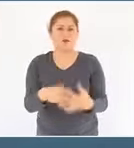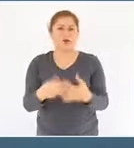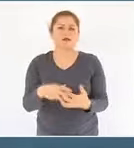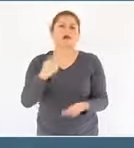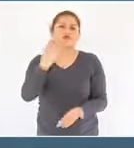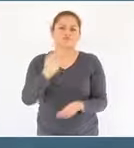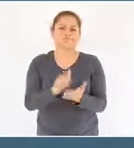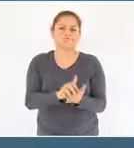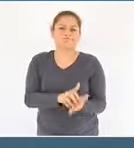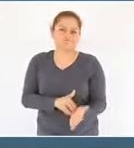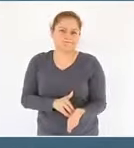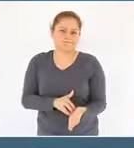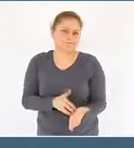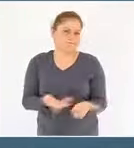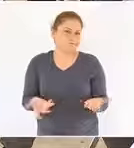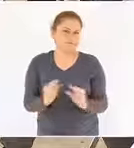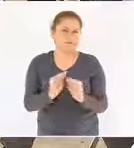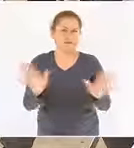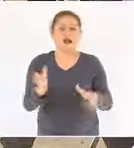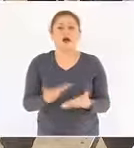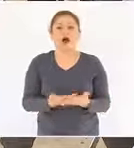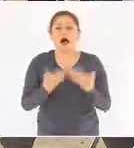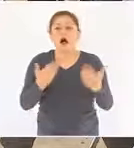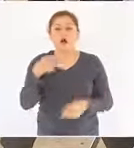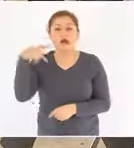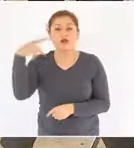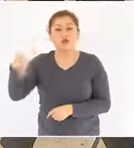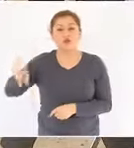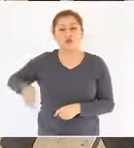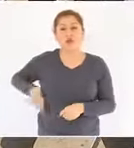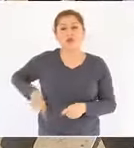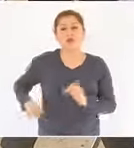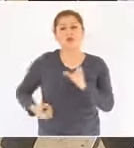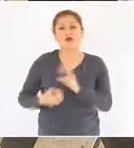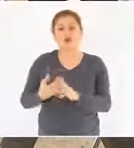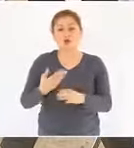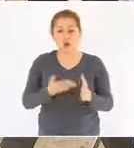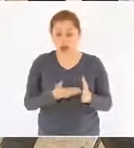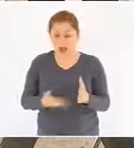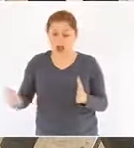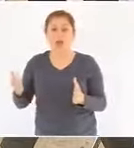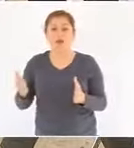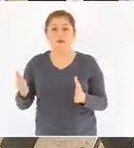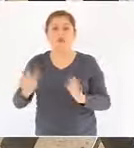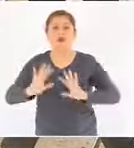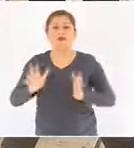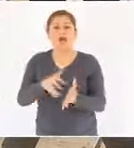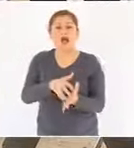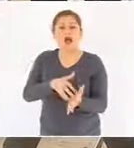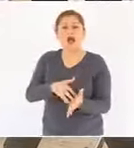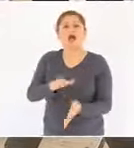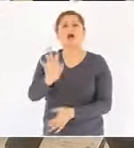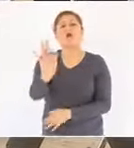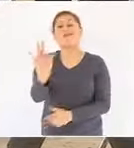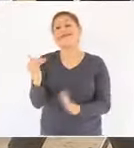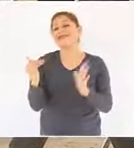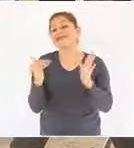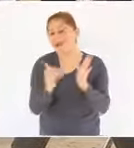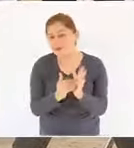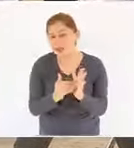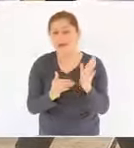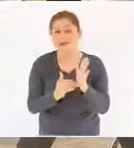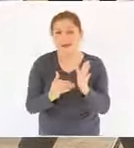En lo que va de esta administración se han ahorrado más de 40 mil millones de pesos en